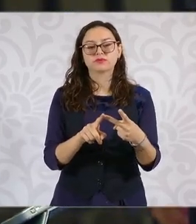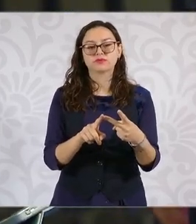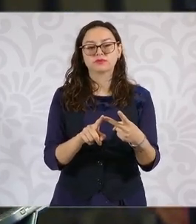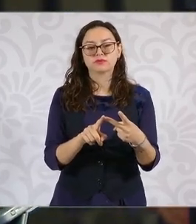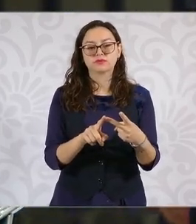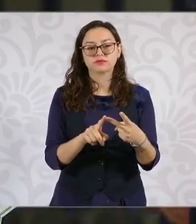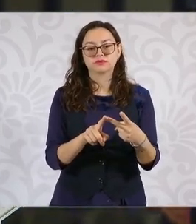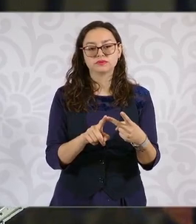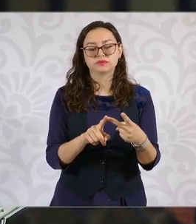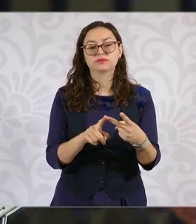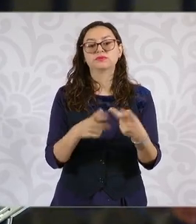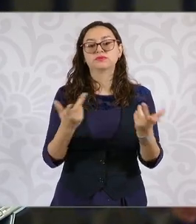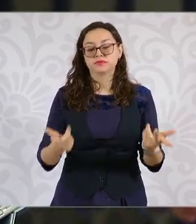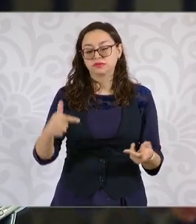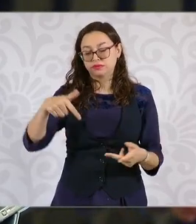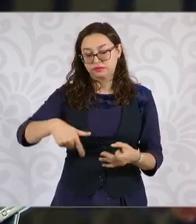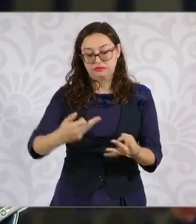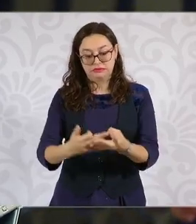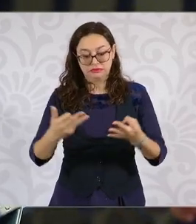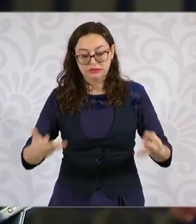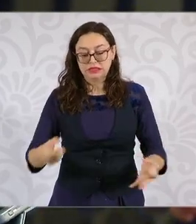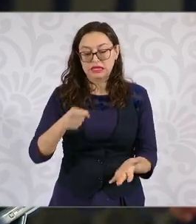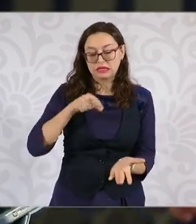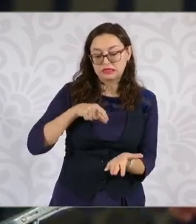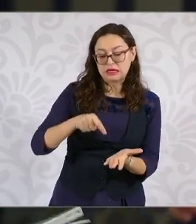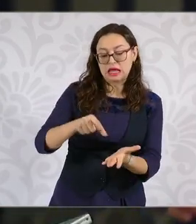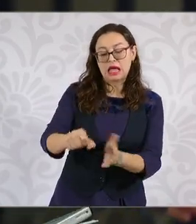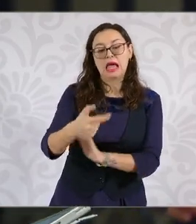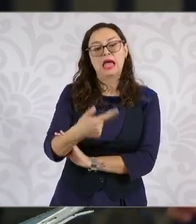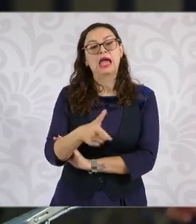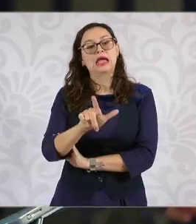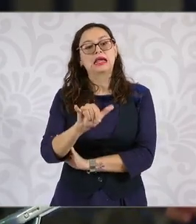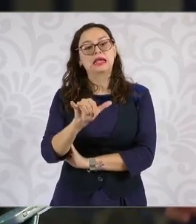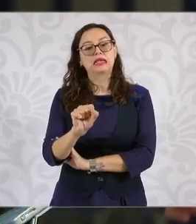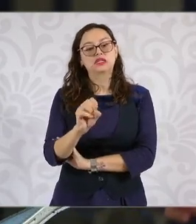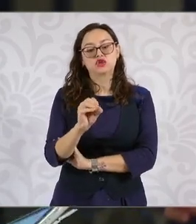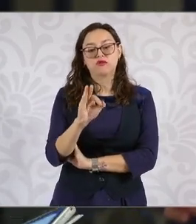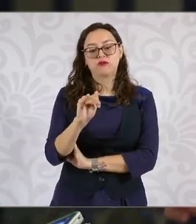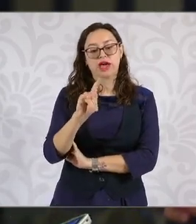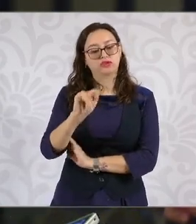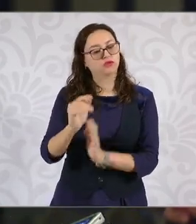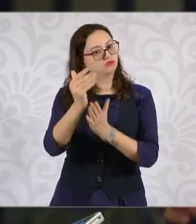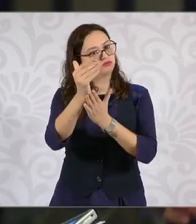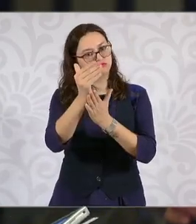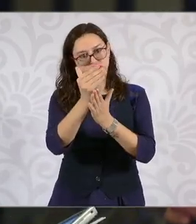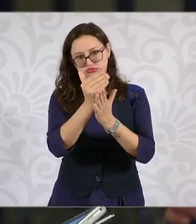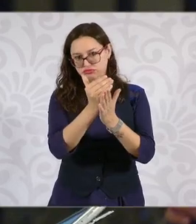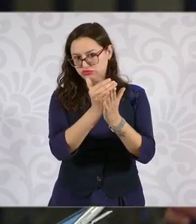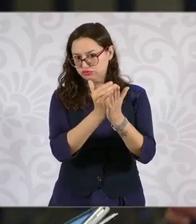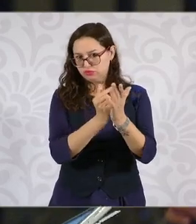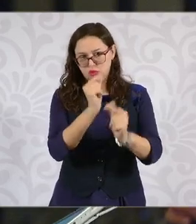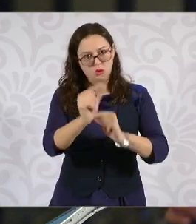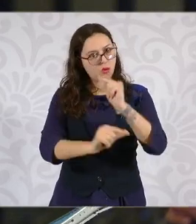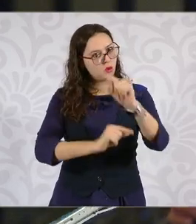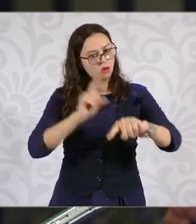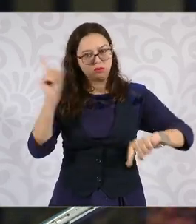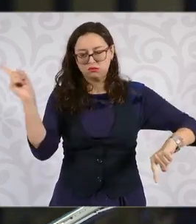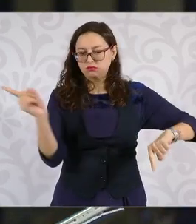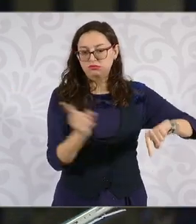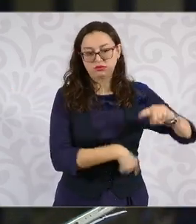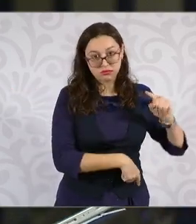del uso de glisofato en México. Preguntarle. ¿Sigue vigente? ¿Cuál sería la ruta en su administración sobre este tema?